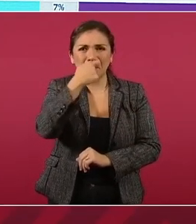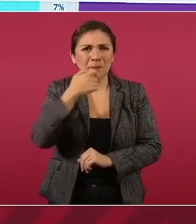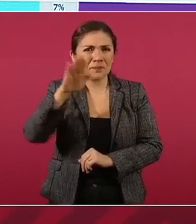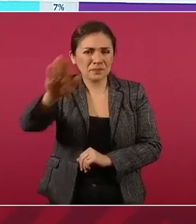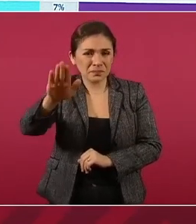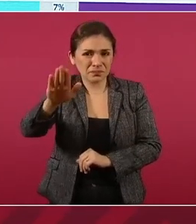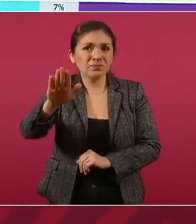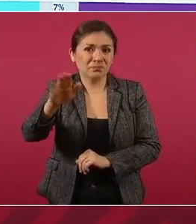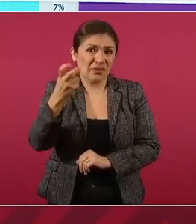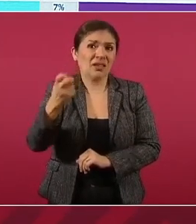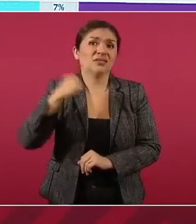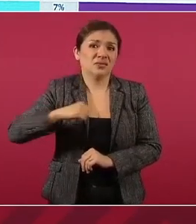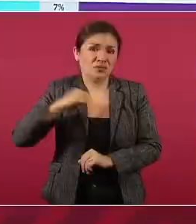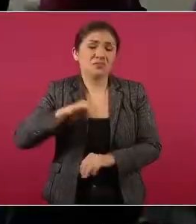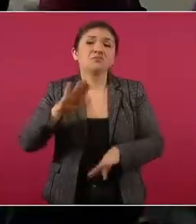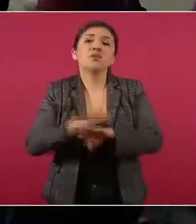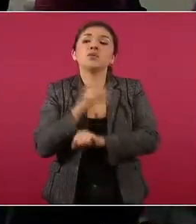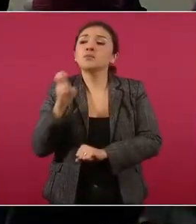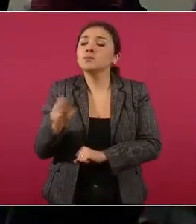en su tiempo.